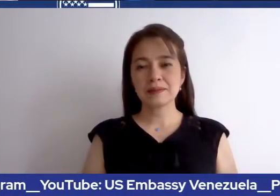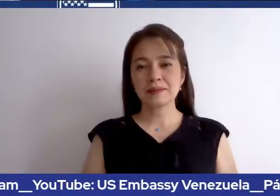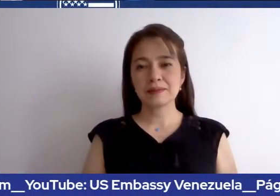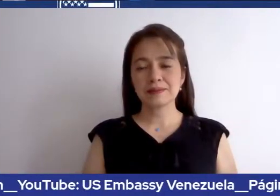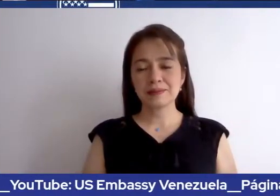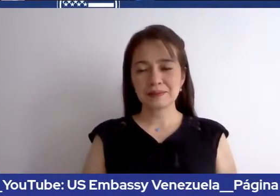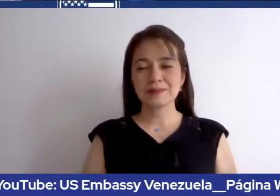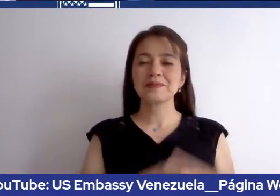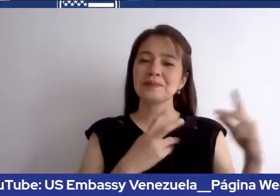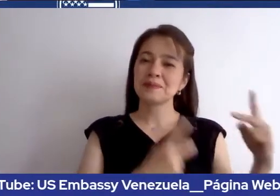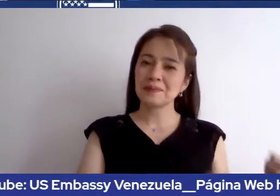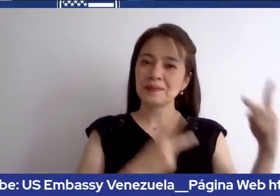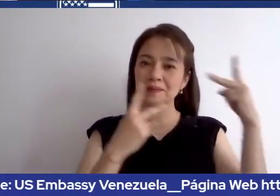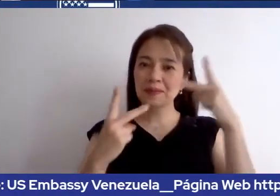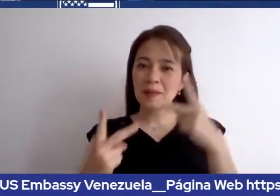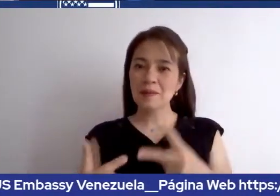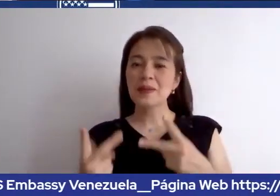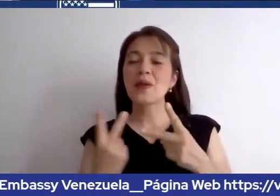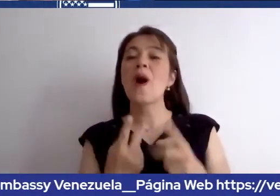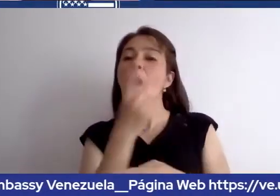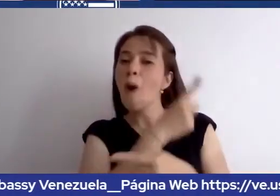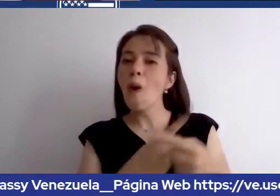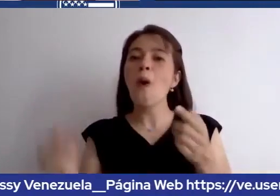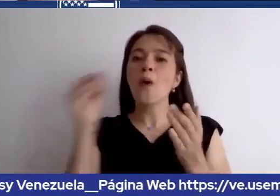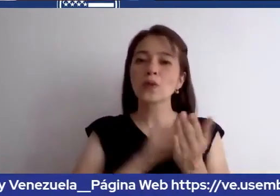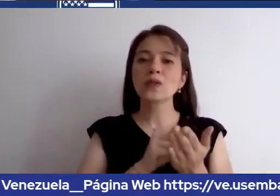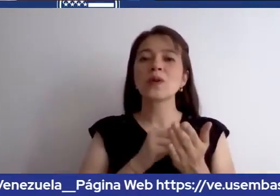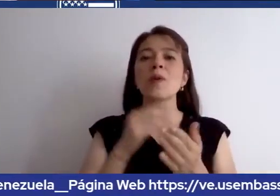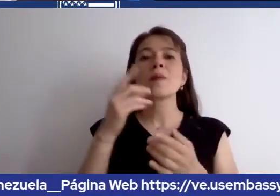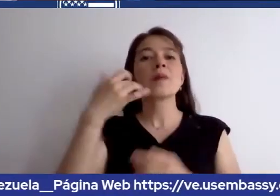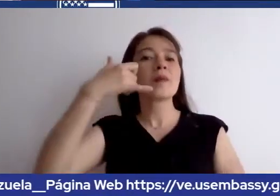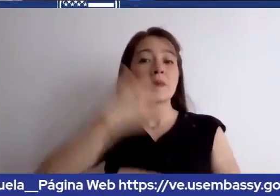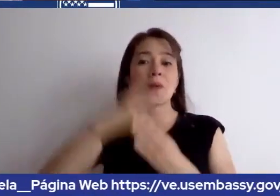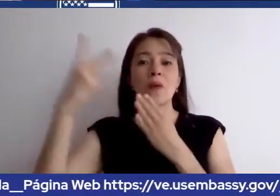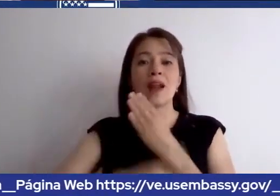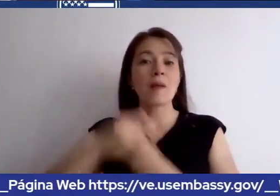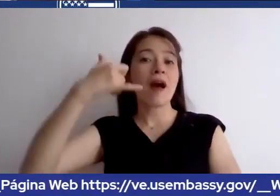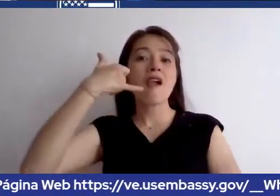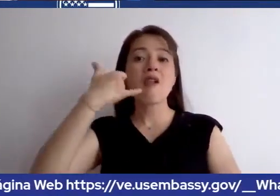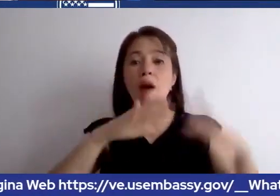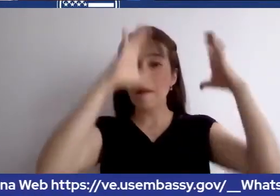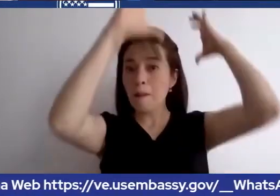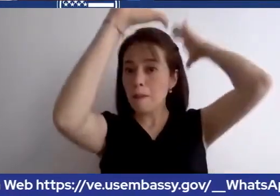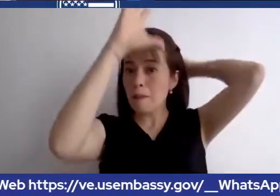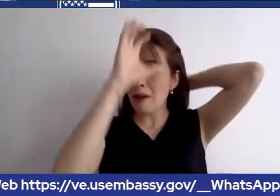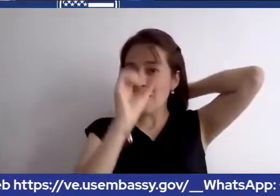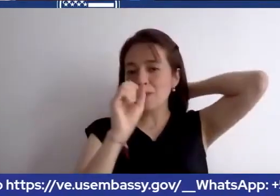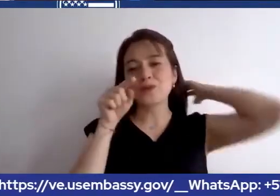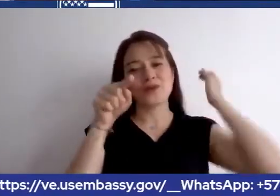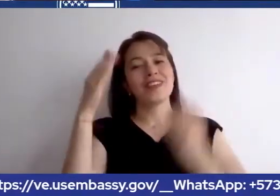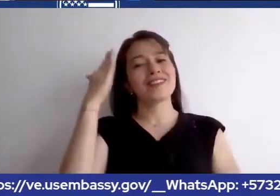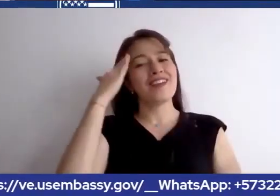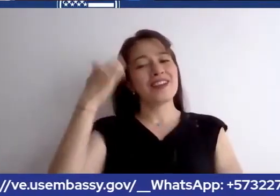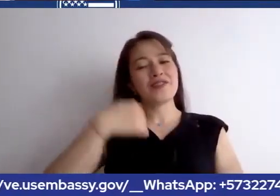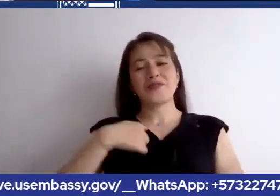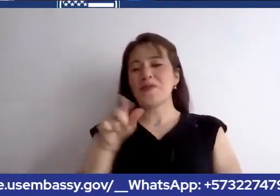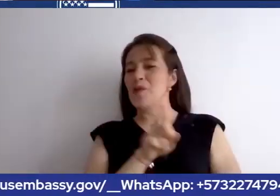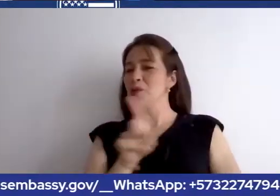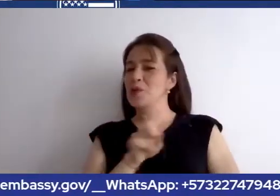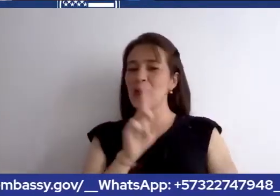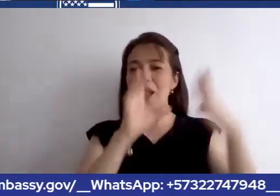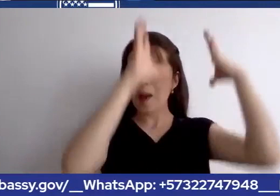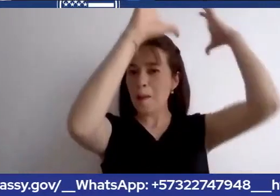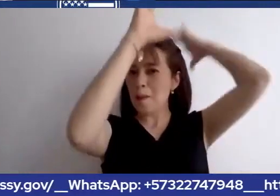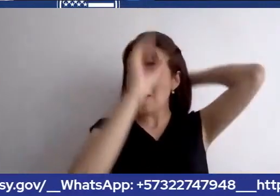bienvenidos a otra edición de a lo embajador obviamente yo no soy el embajador yo soy el